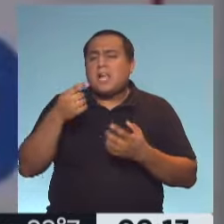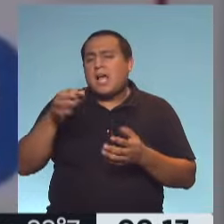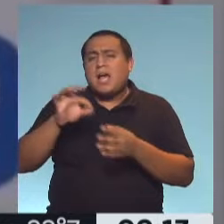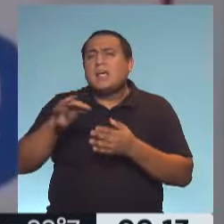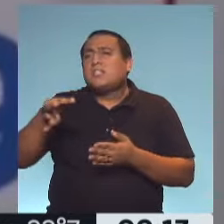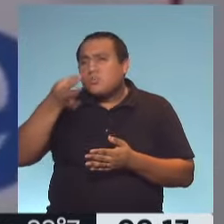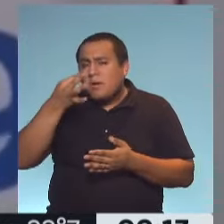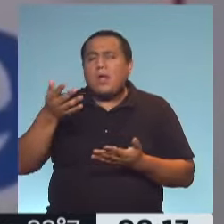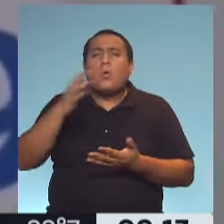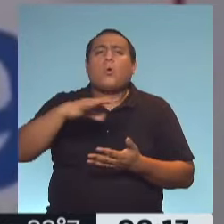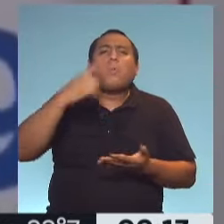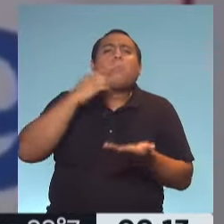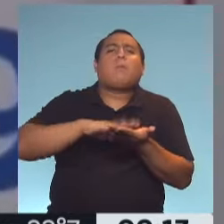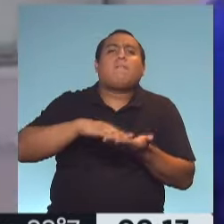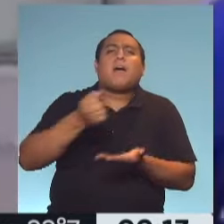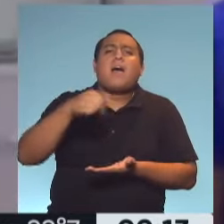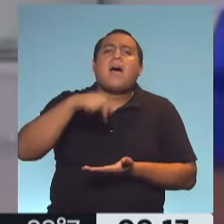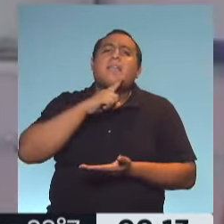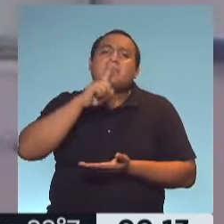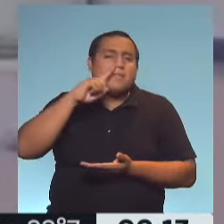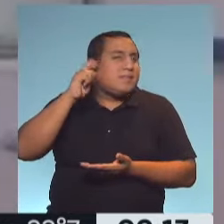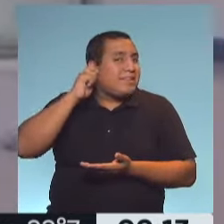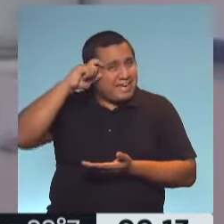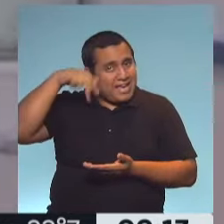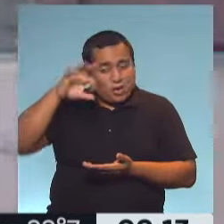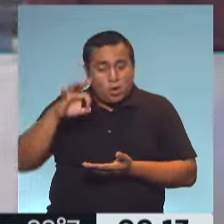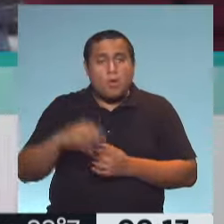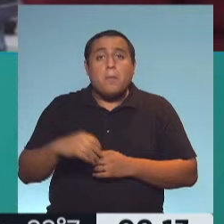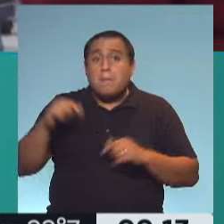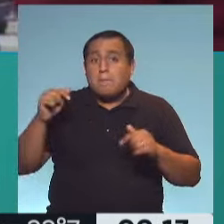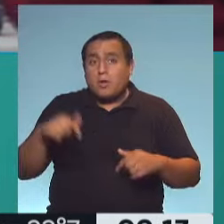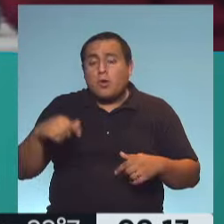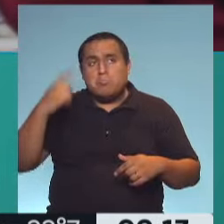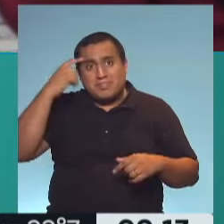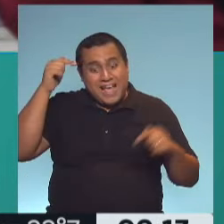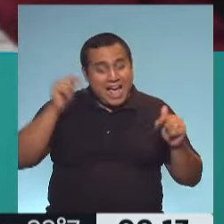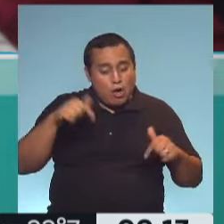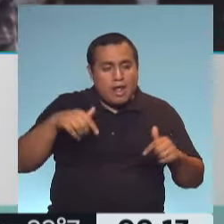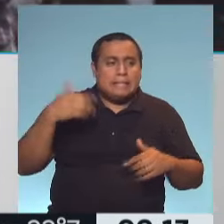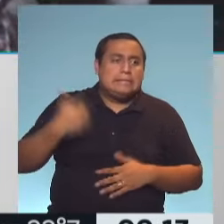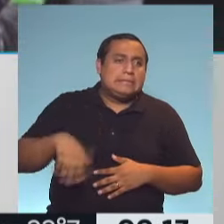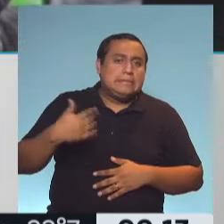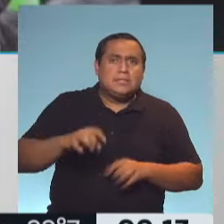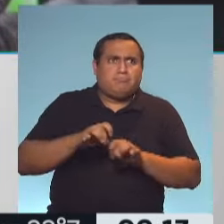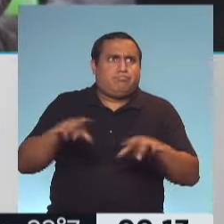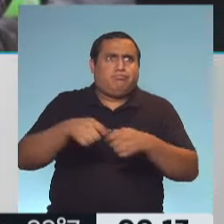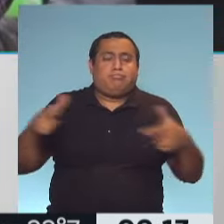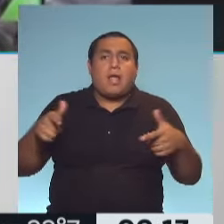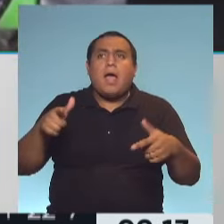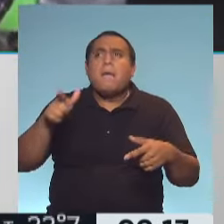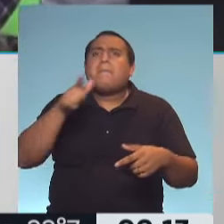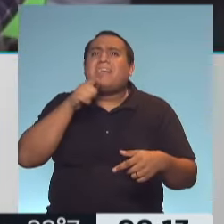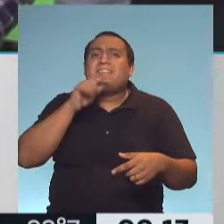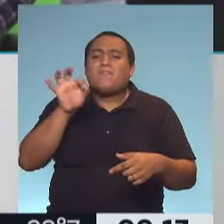antígeno. De todas formas, el aumento tan violento hace sospechar que podríamos estar ante la presencia de una cepa chilena. Claro.